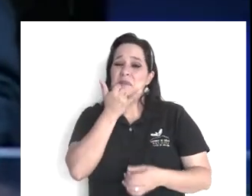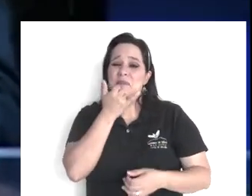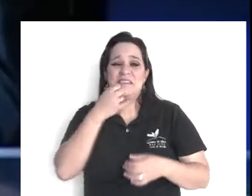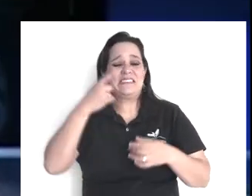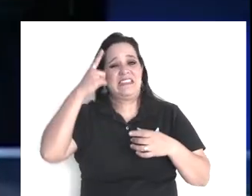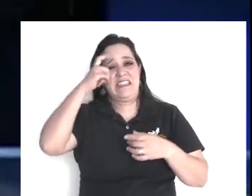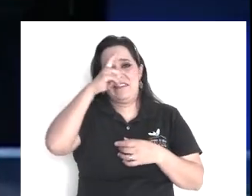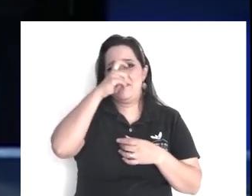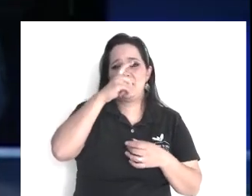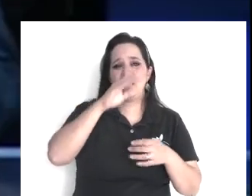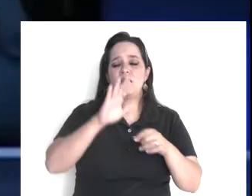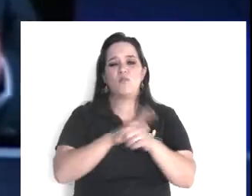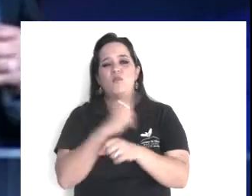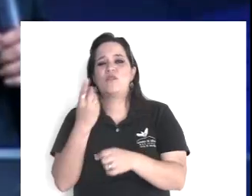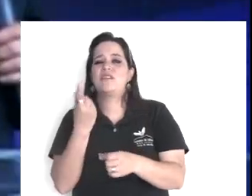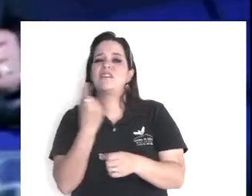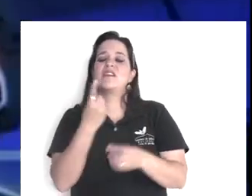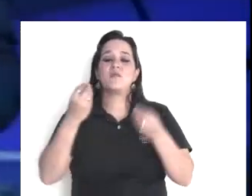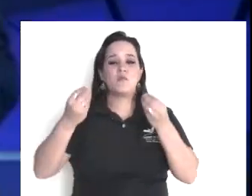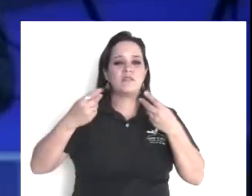por, por la complejidad,